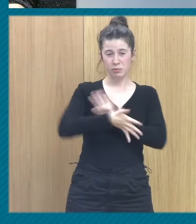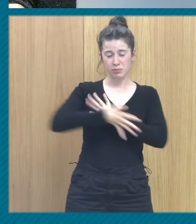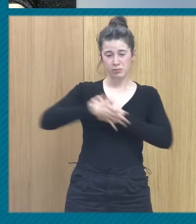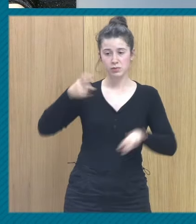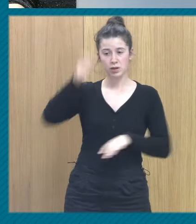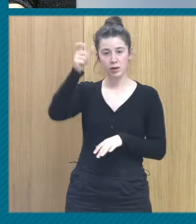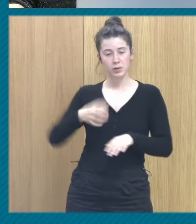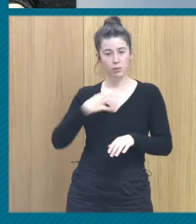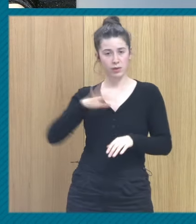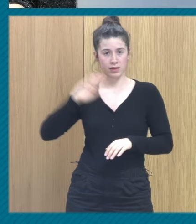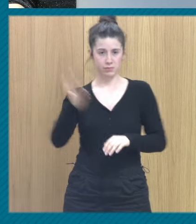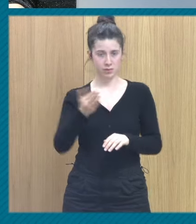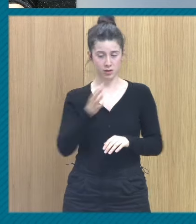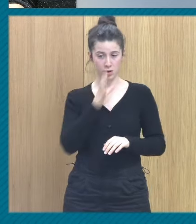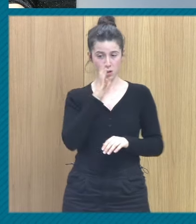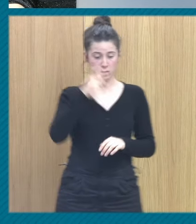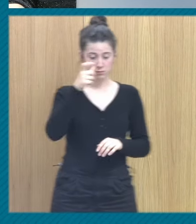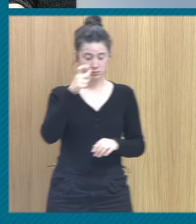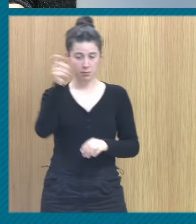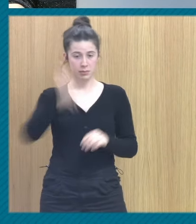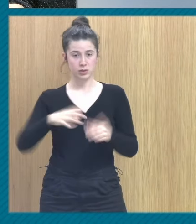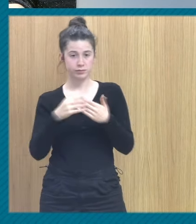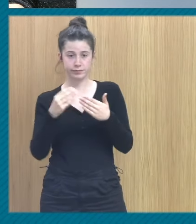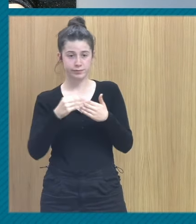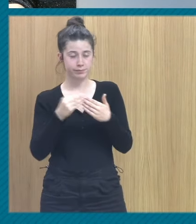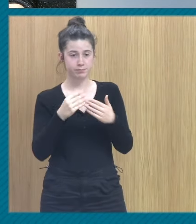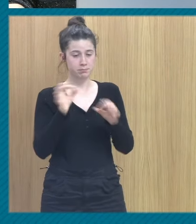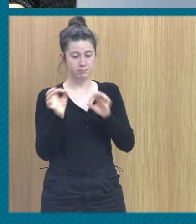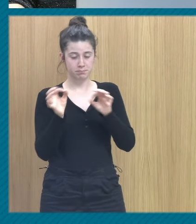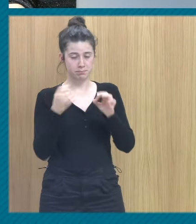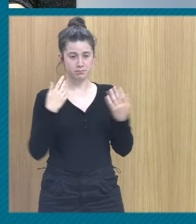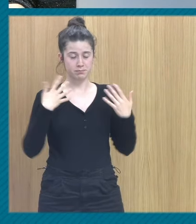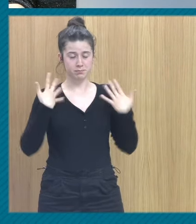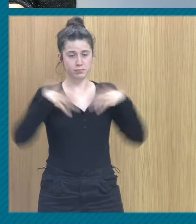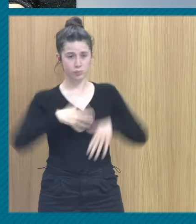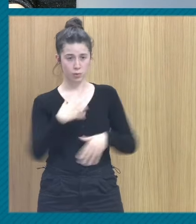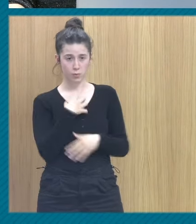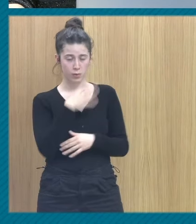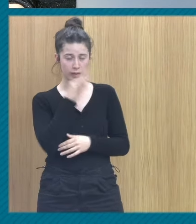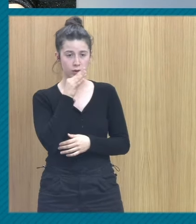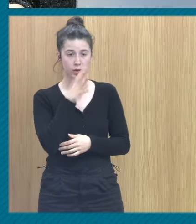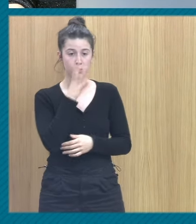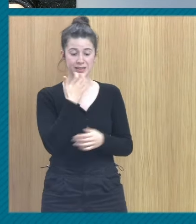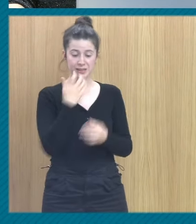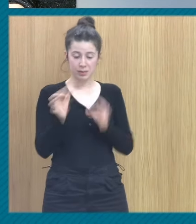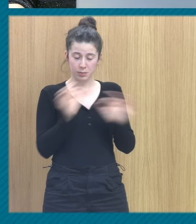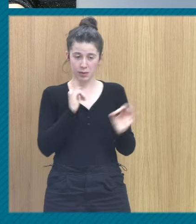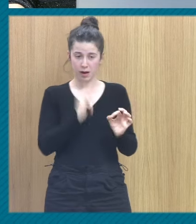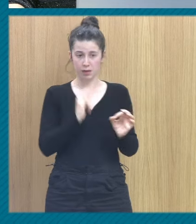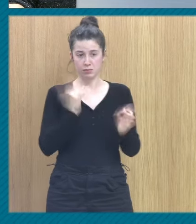porque le obligo a afrontar algo que no está preparado o preparada para afrontar porque si lo estuviera ya lo hubiera hecho entonces